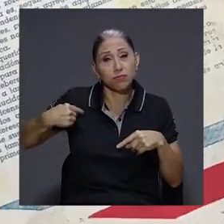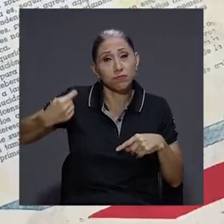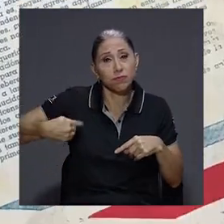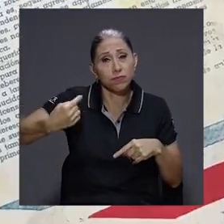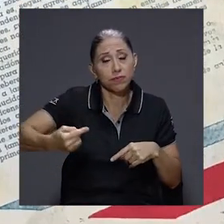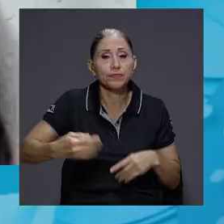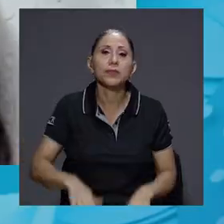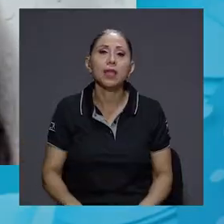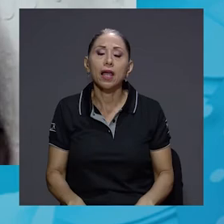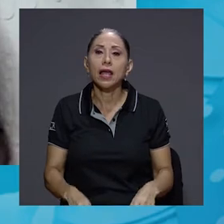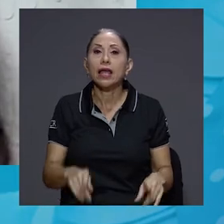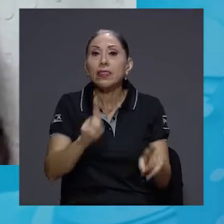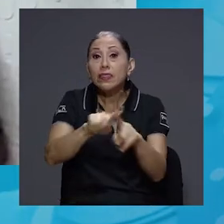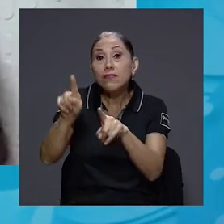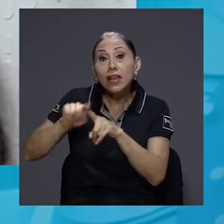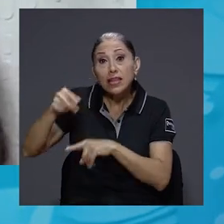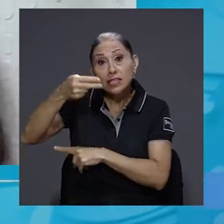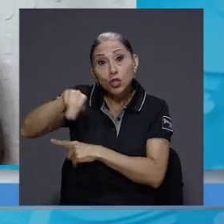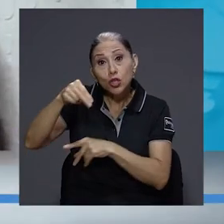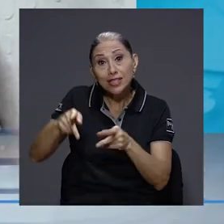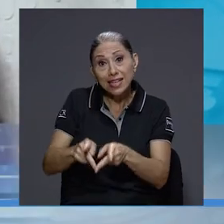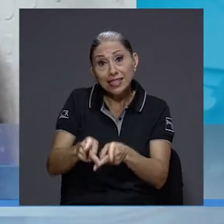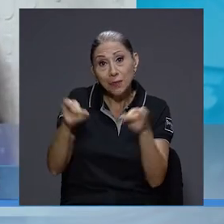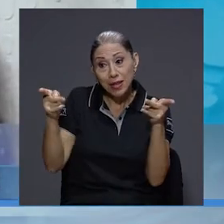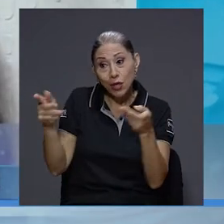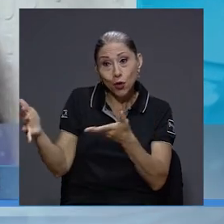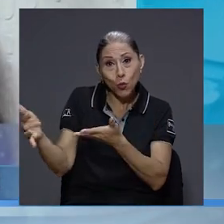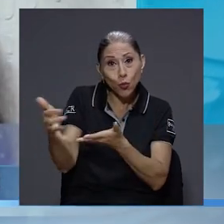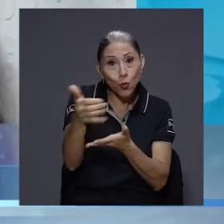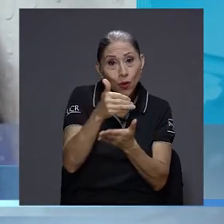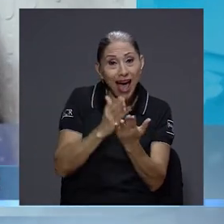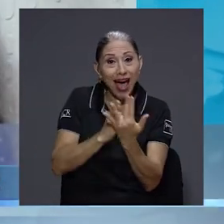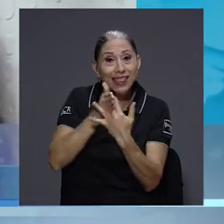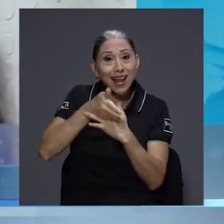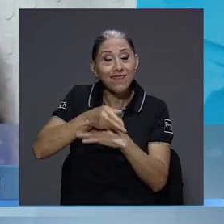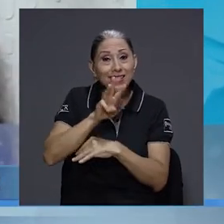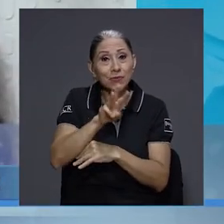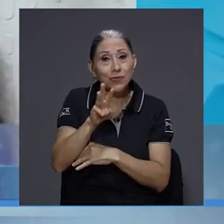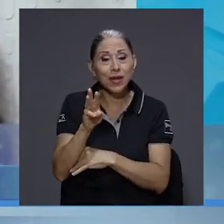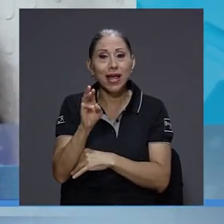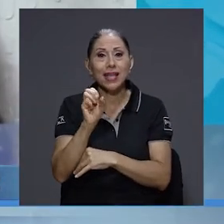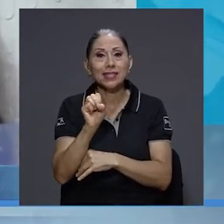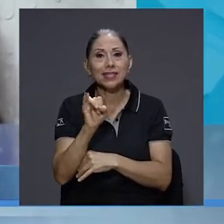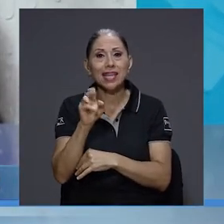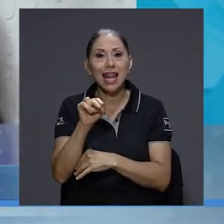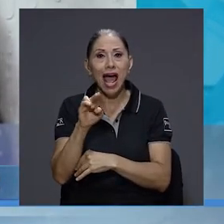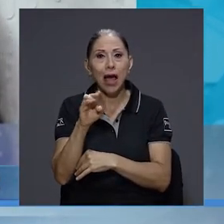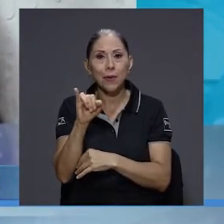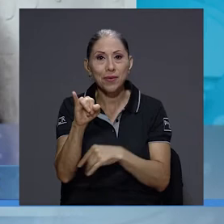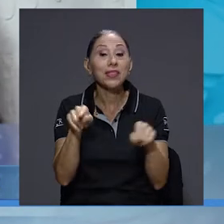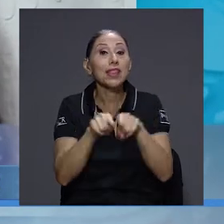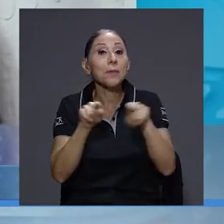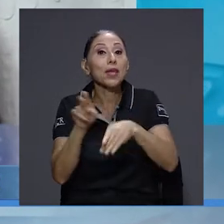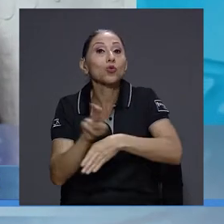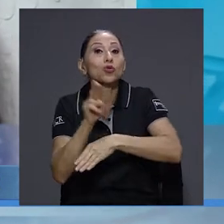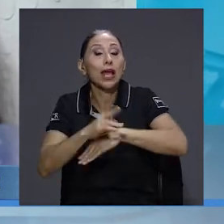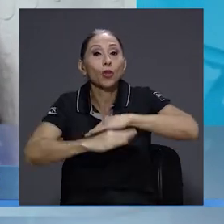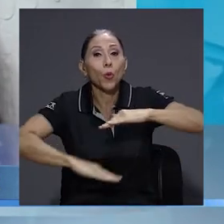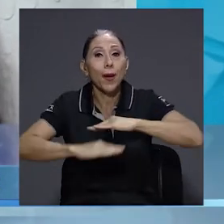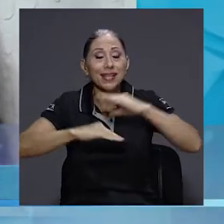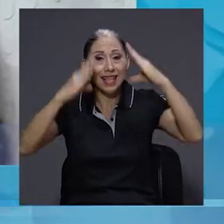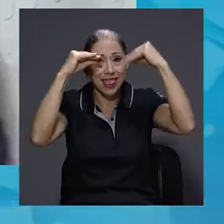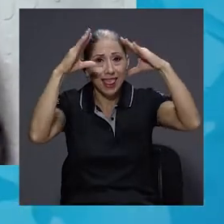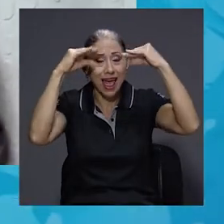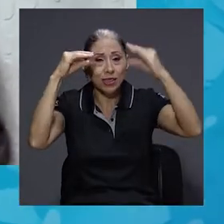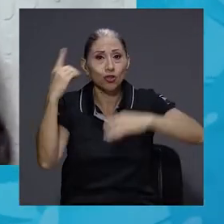recopilaron una serie de noticias de periódico a través del portal del SINAVI y usando la base de datos efemérides del Bicentenario